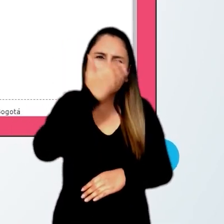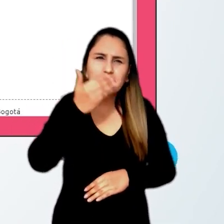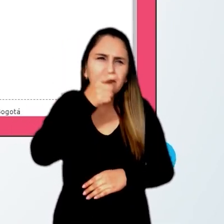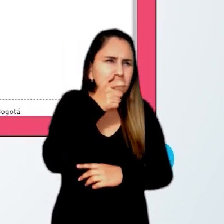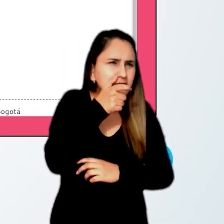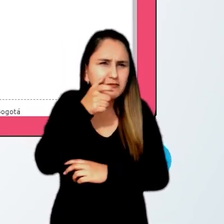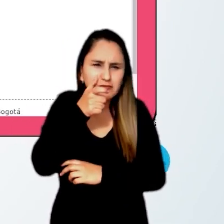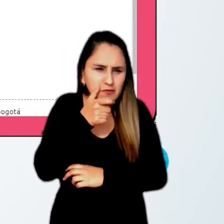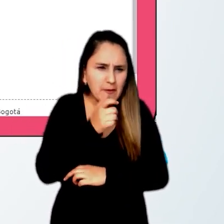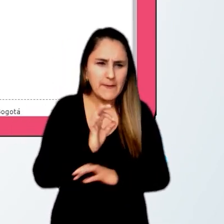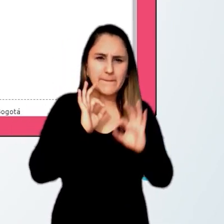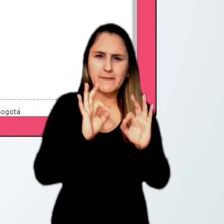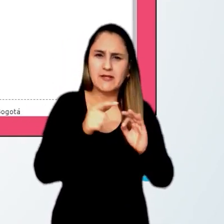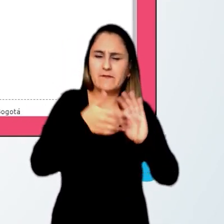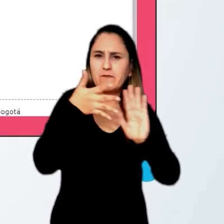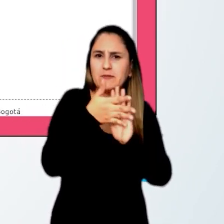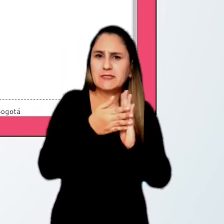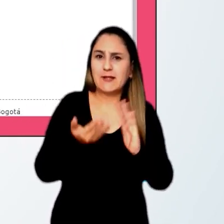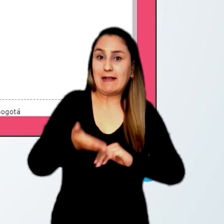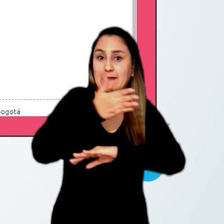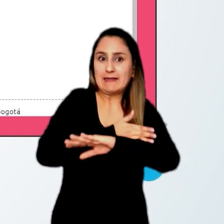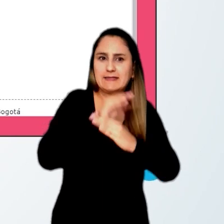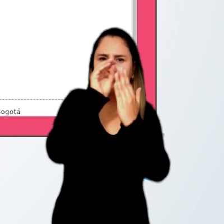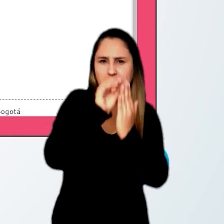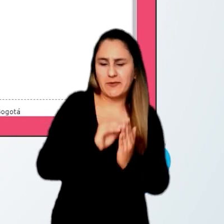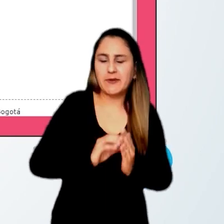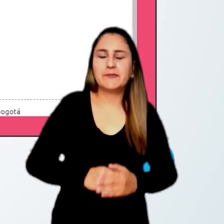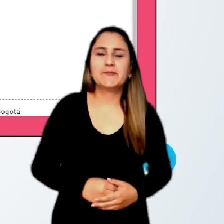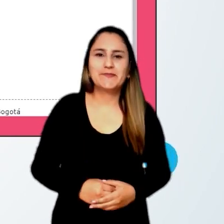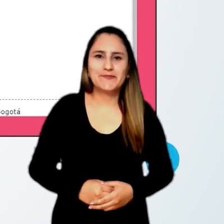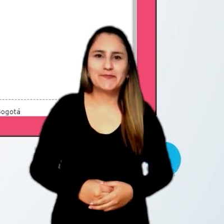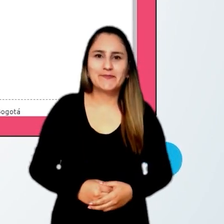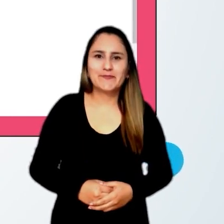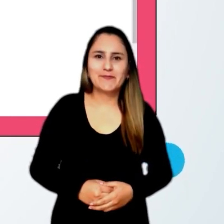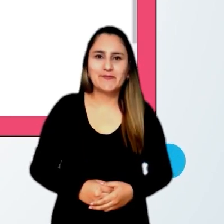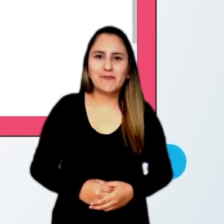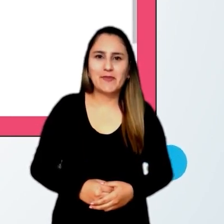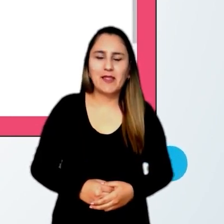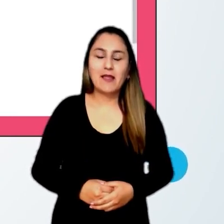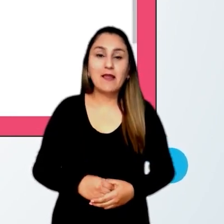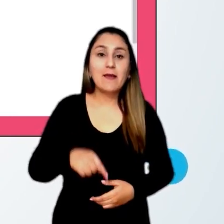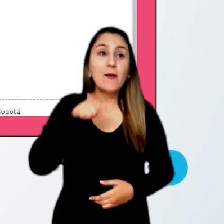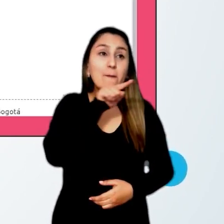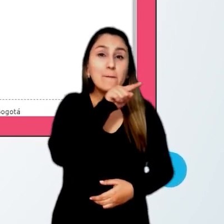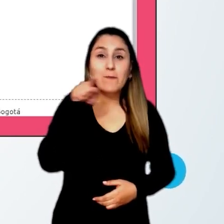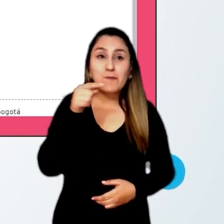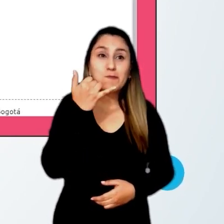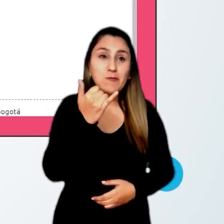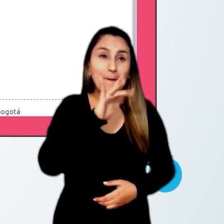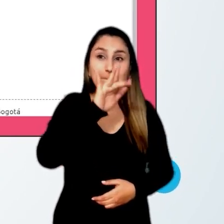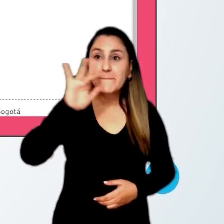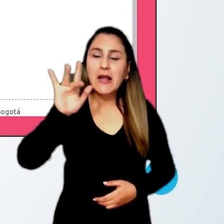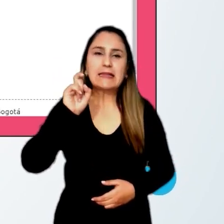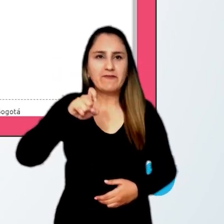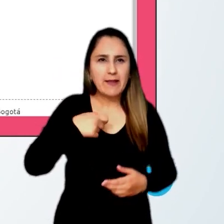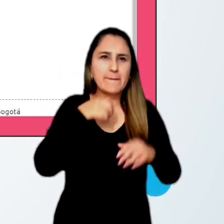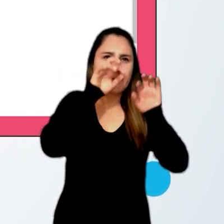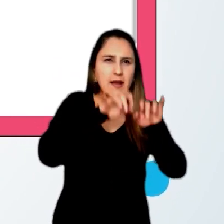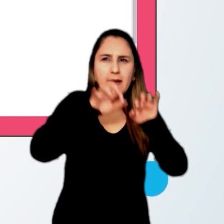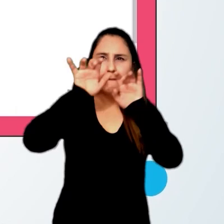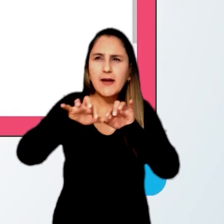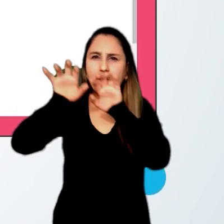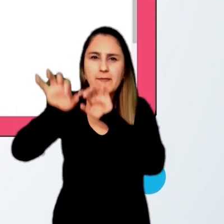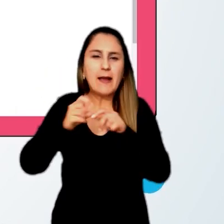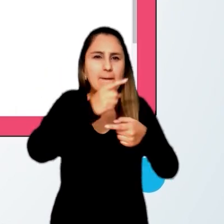verificar muy bien la información diligenciada. Complete los campos del formulario. Es necesario que